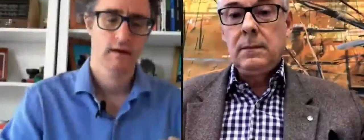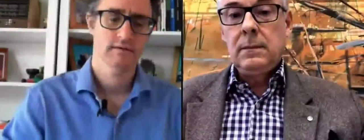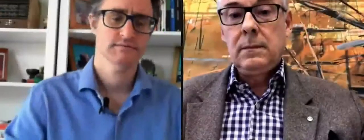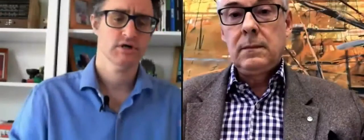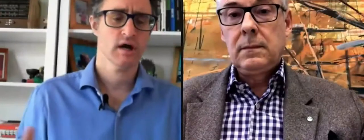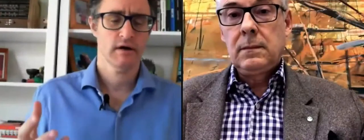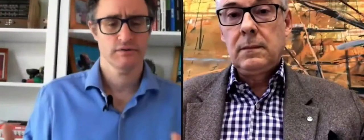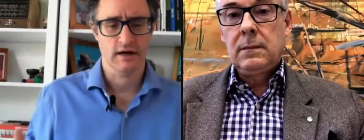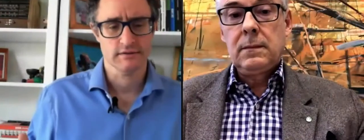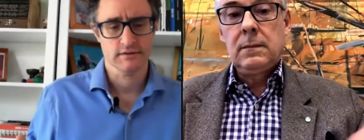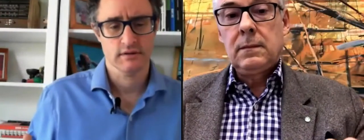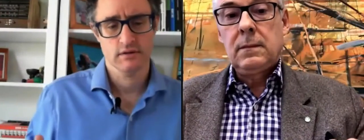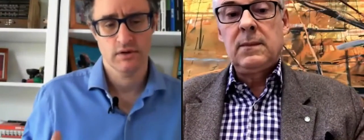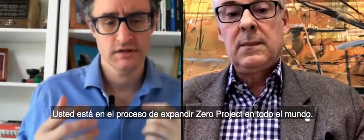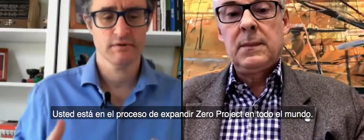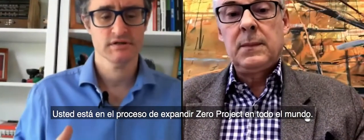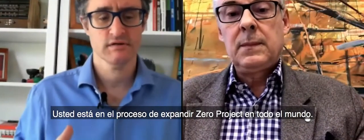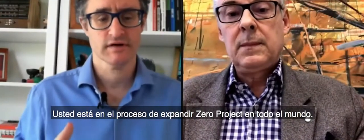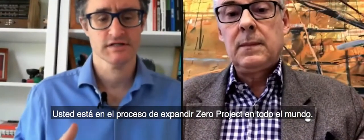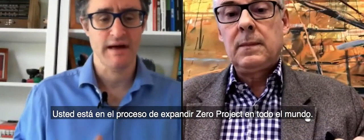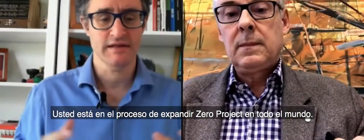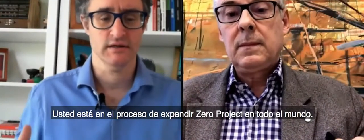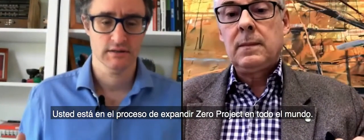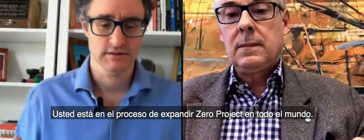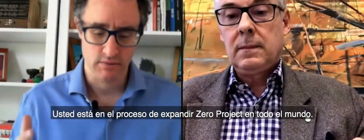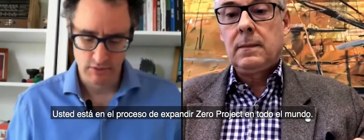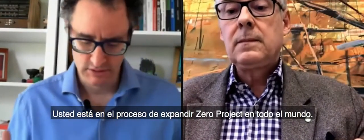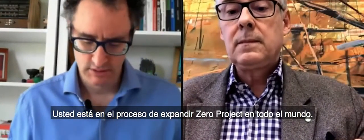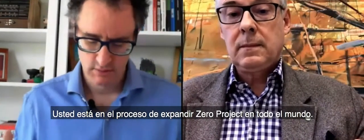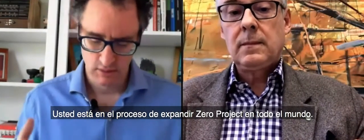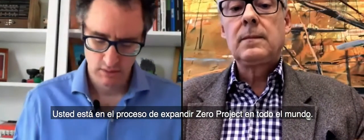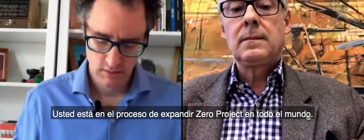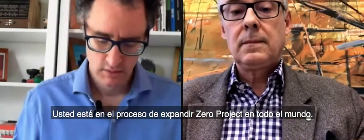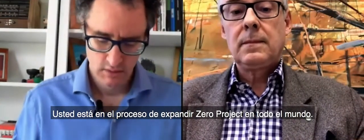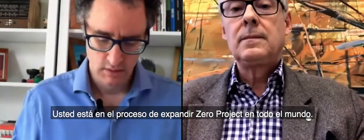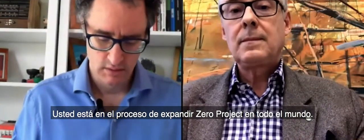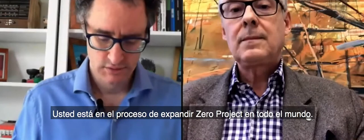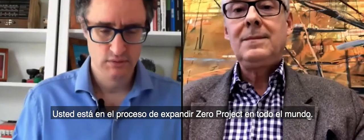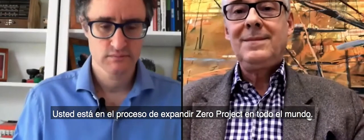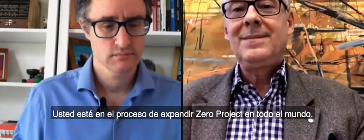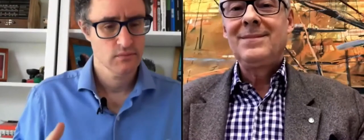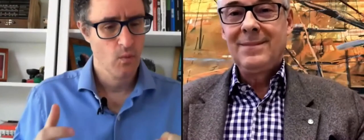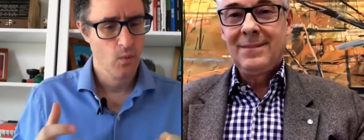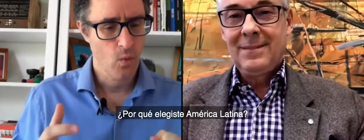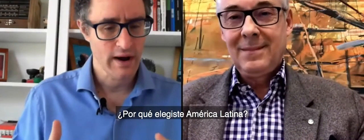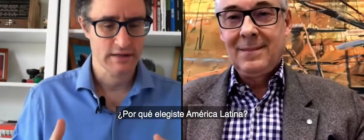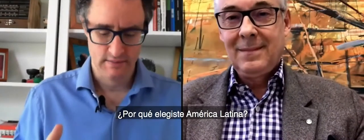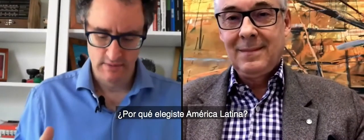And talking about that, you are in the process of expanding civil projects, no? No. So,